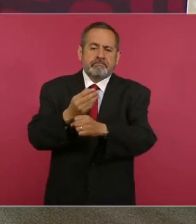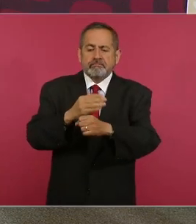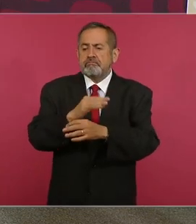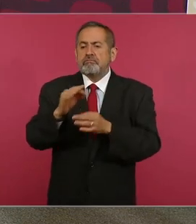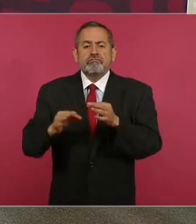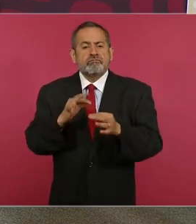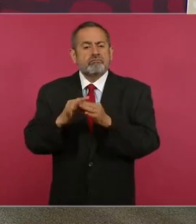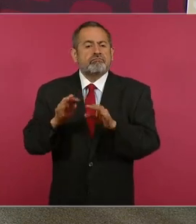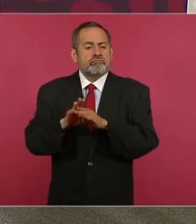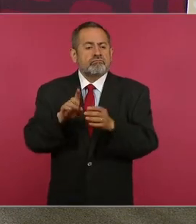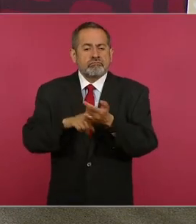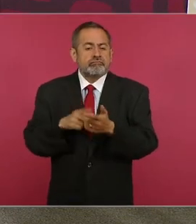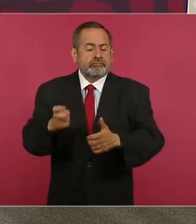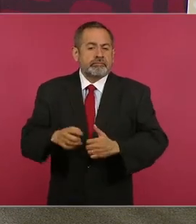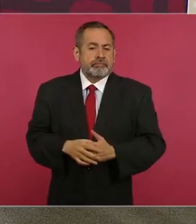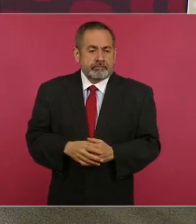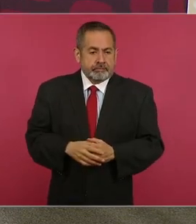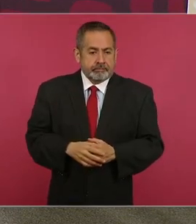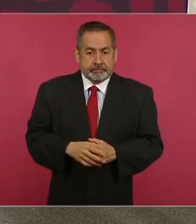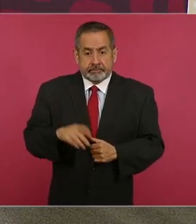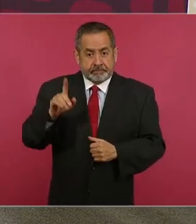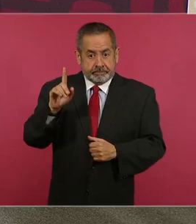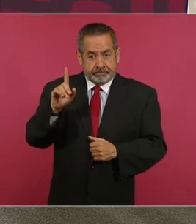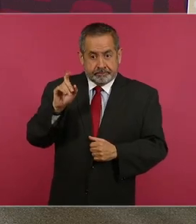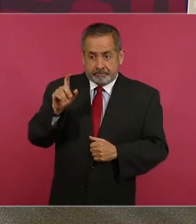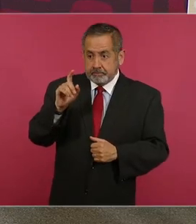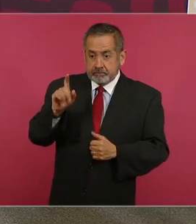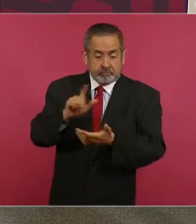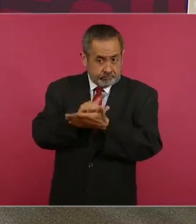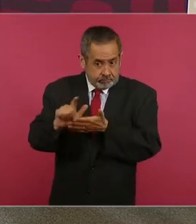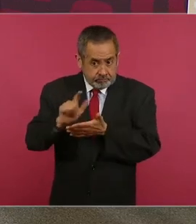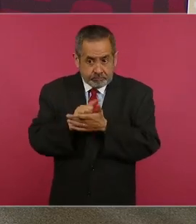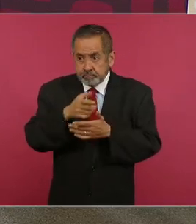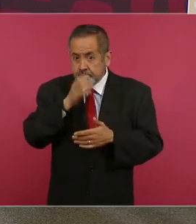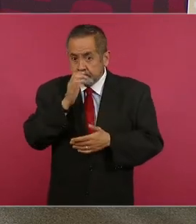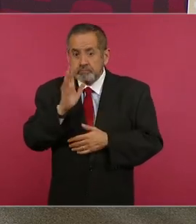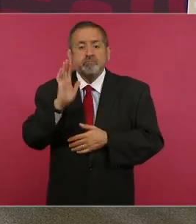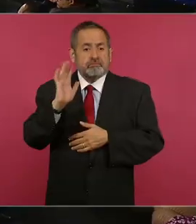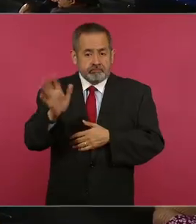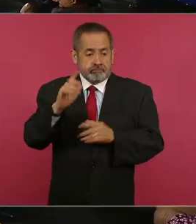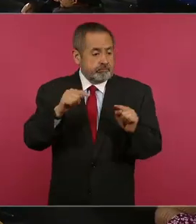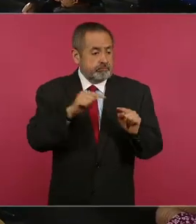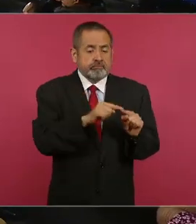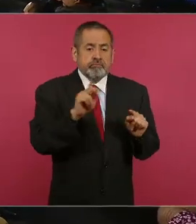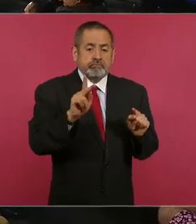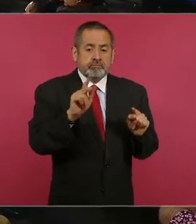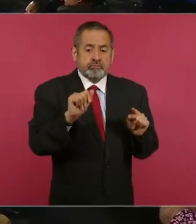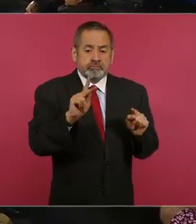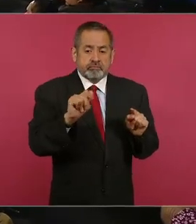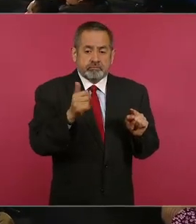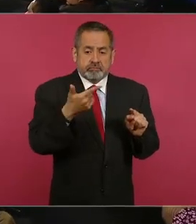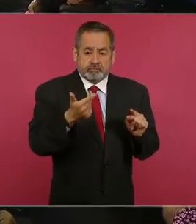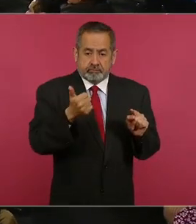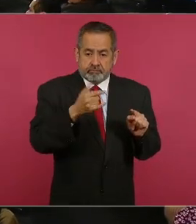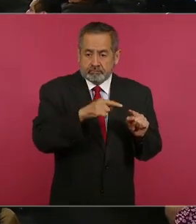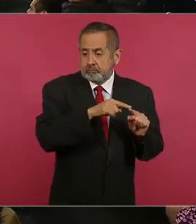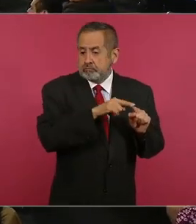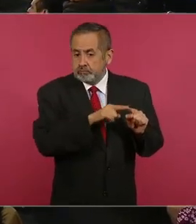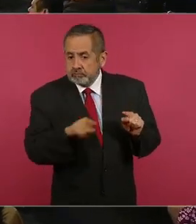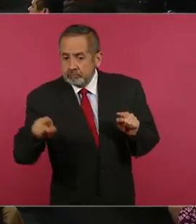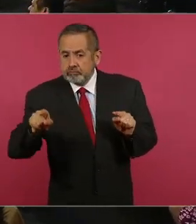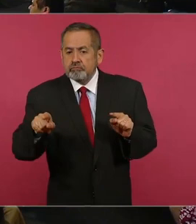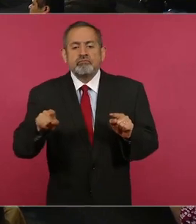le hemos comentado. En el área del agua potable ya se está bombeando de Papagayo, todos sus acueductos, hasta la